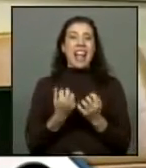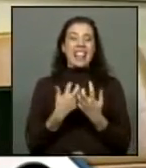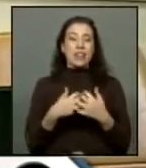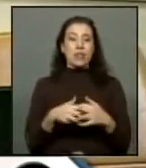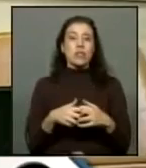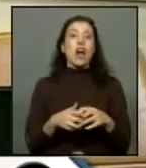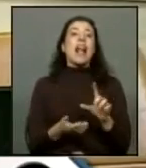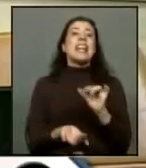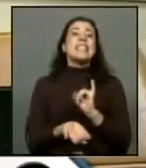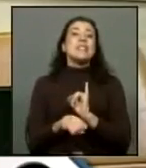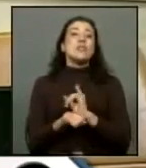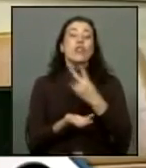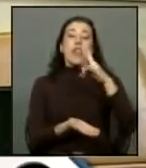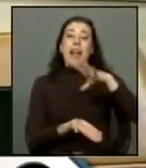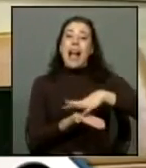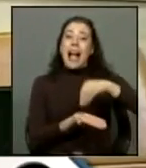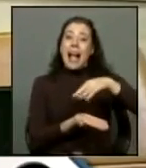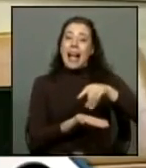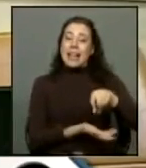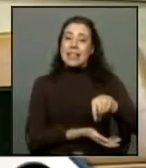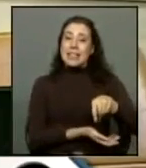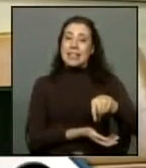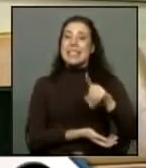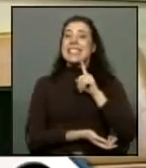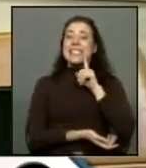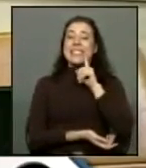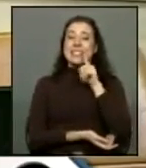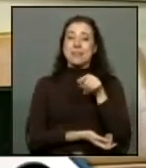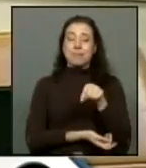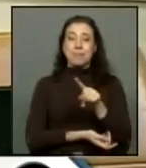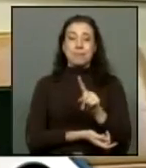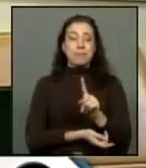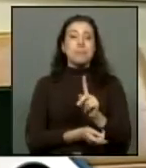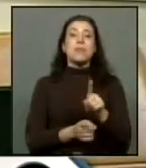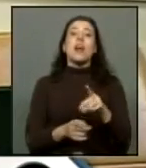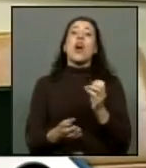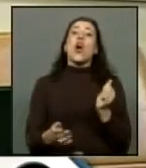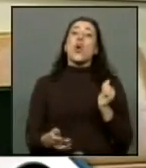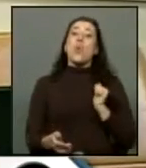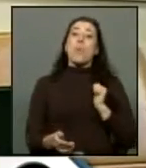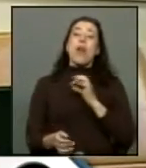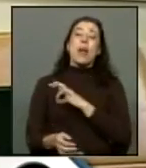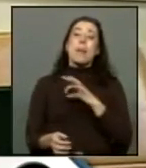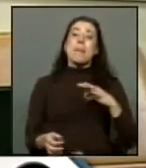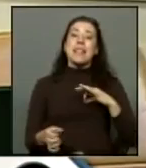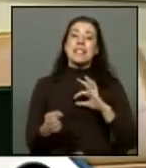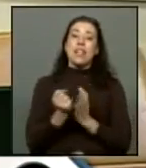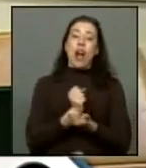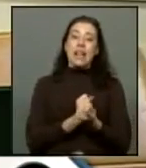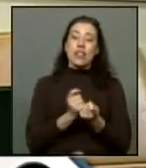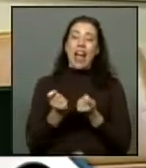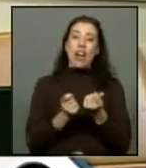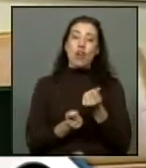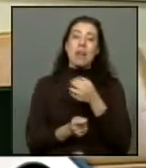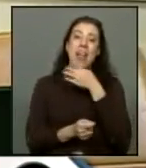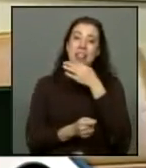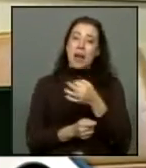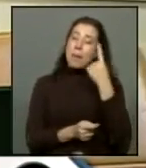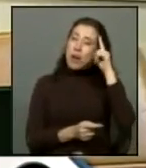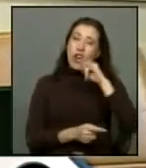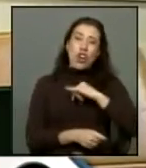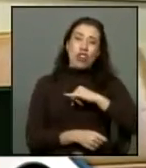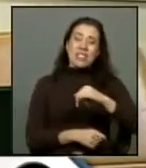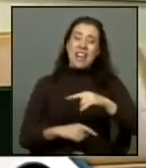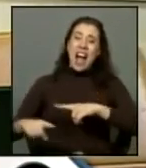institución ariqueña que cumpla obviamente con las bases que el Ministerio de Hacienda y Economía determinan, pero que no continúe